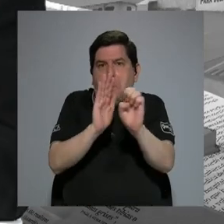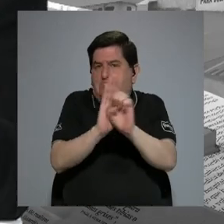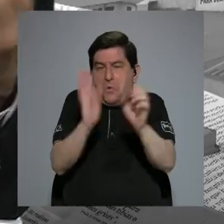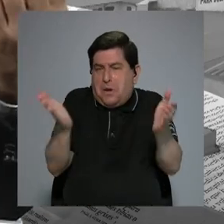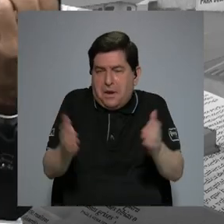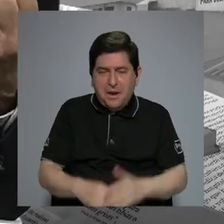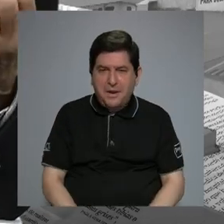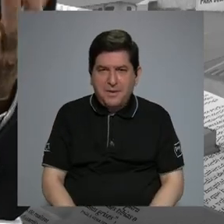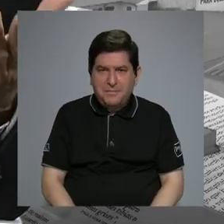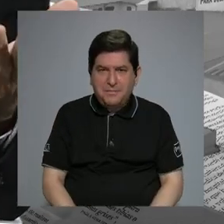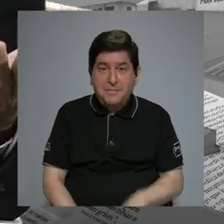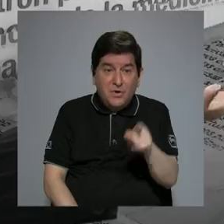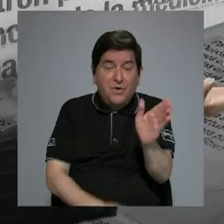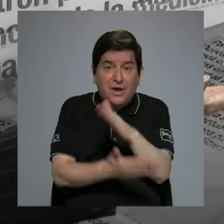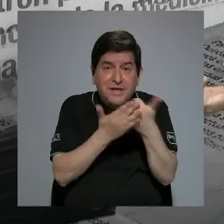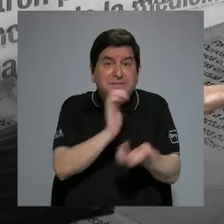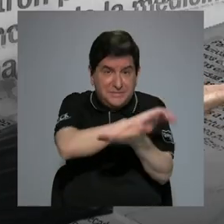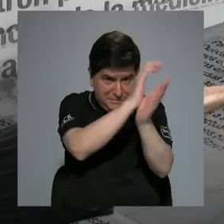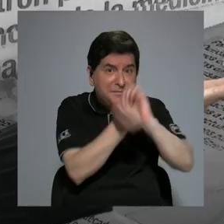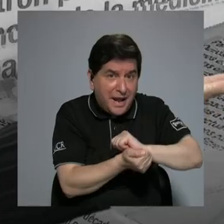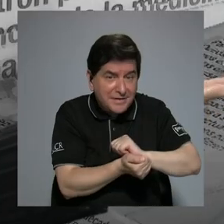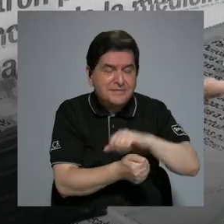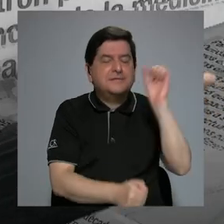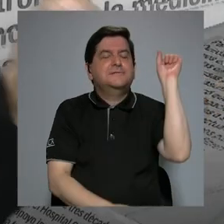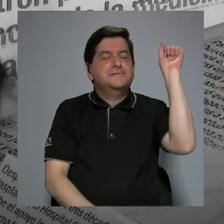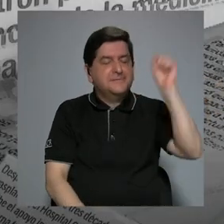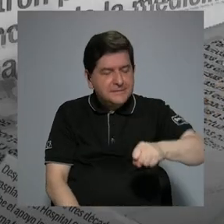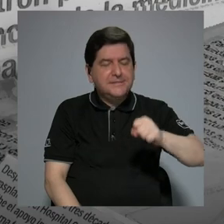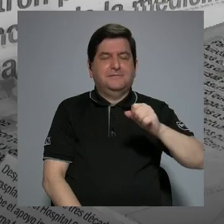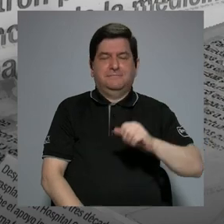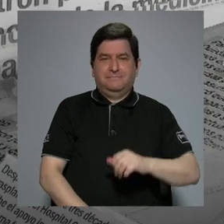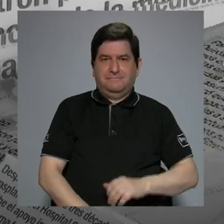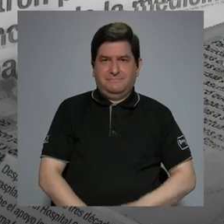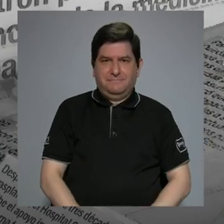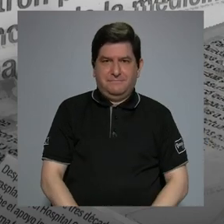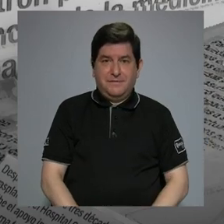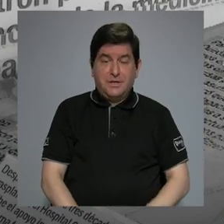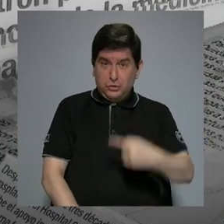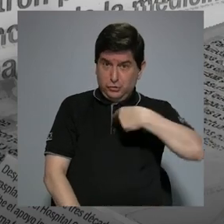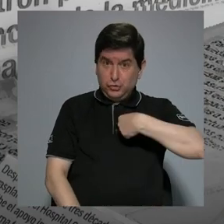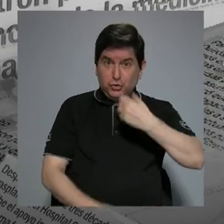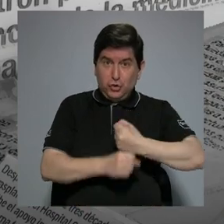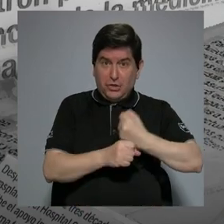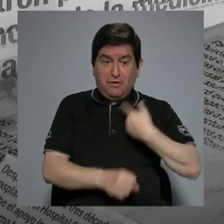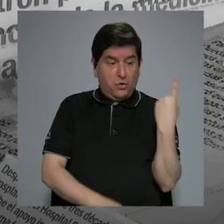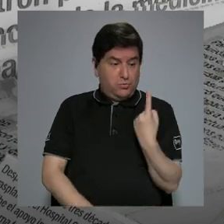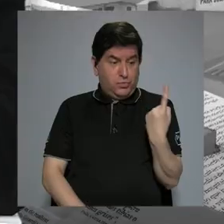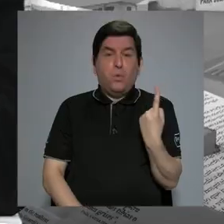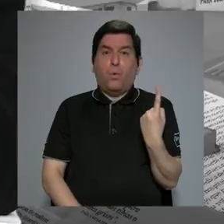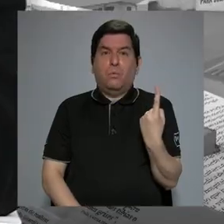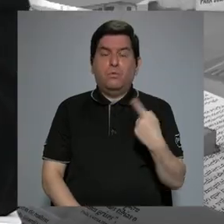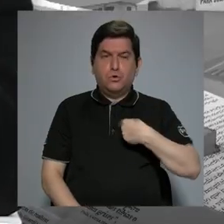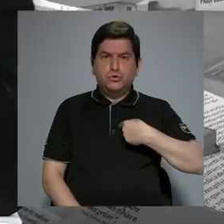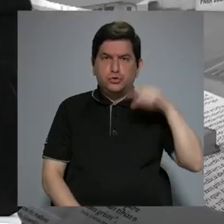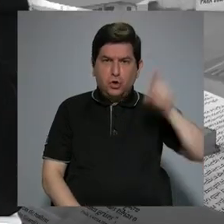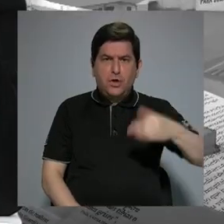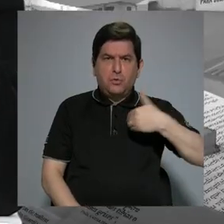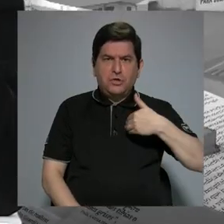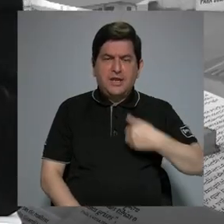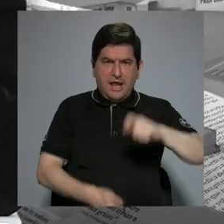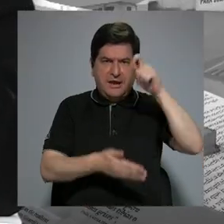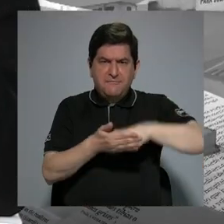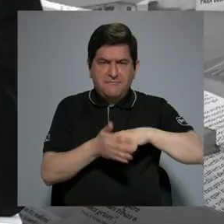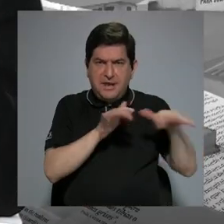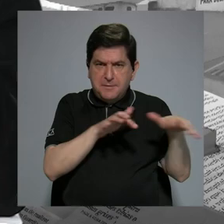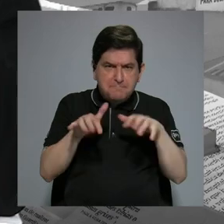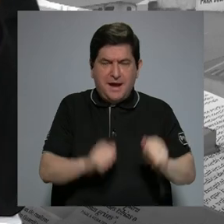con mucho cariño. Todo eso es parte de la transformación. Todo eso es parte de la transformación. Si Jorge trabaja solo, Jorge debe tener firma digital.